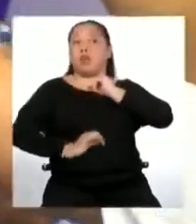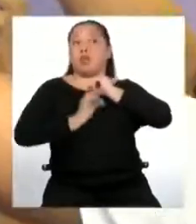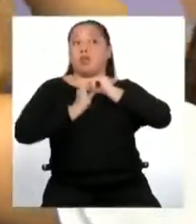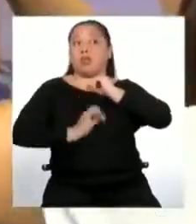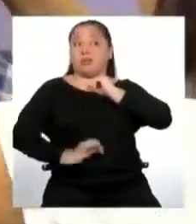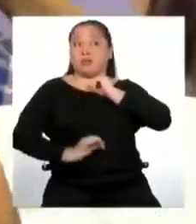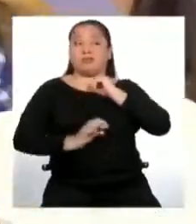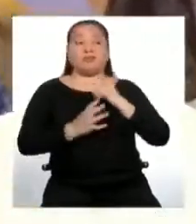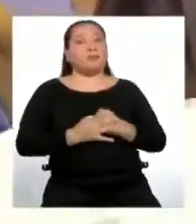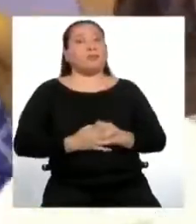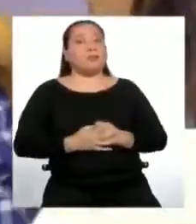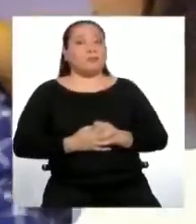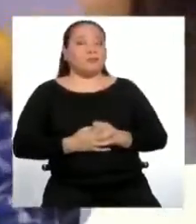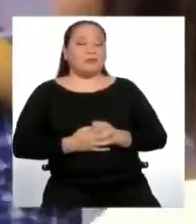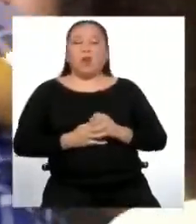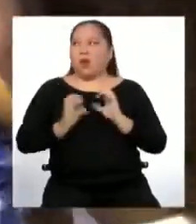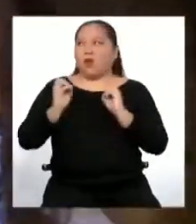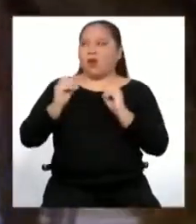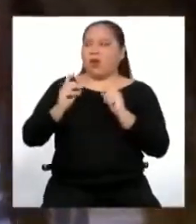Ya, una corbata. Sí.